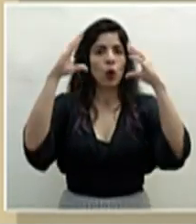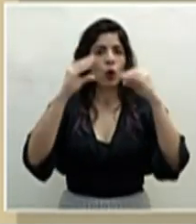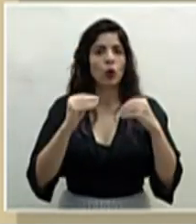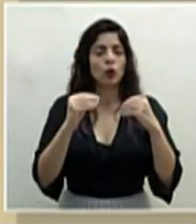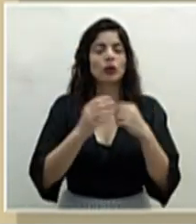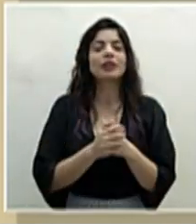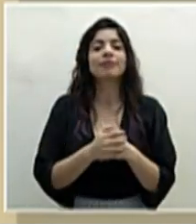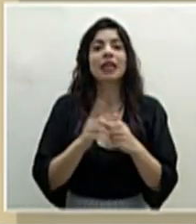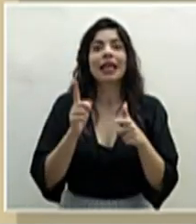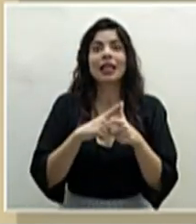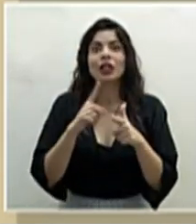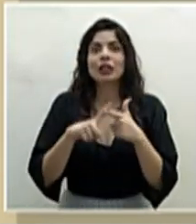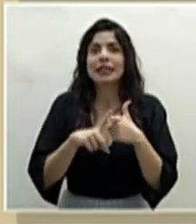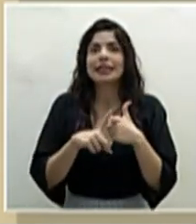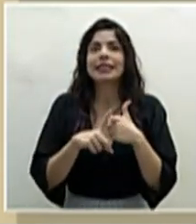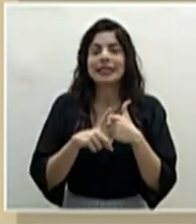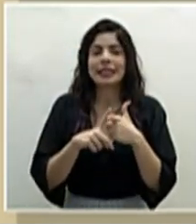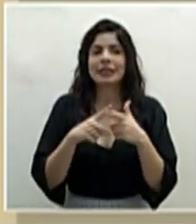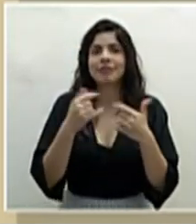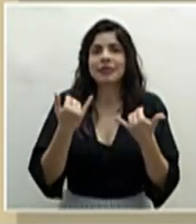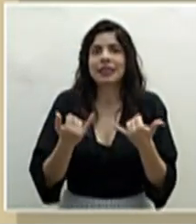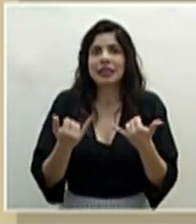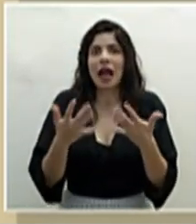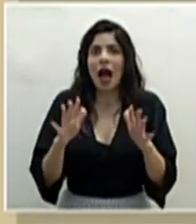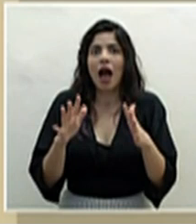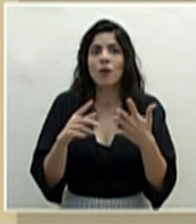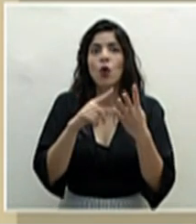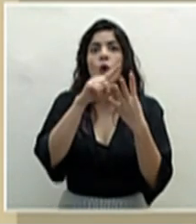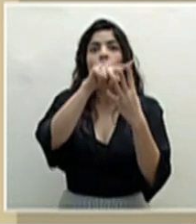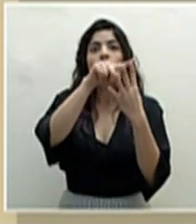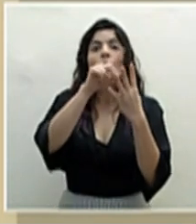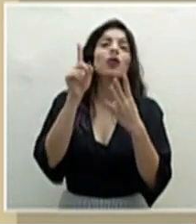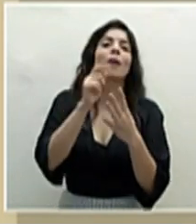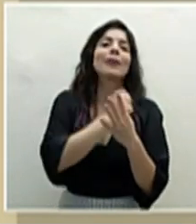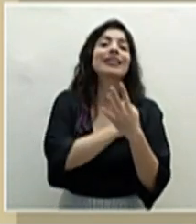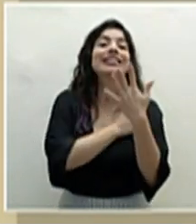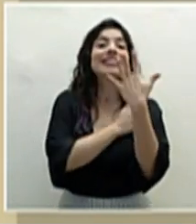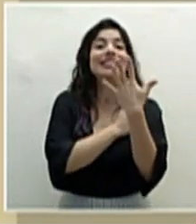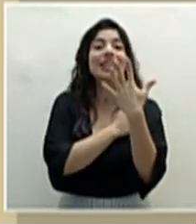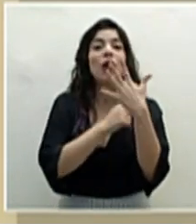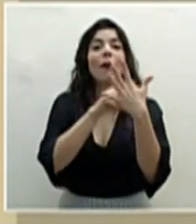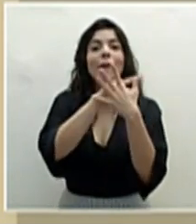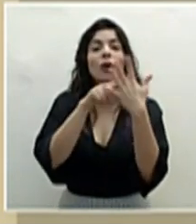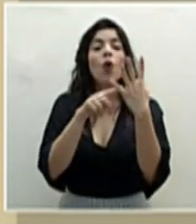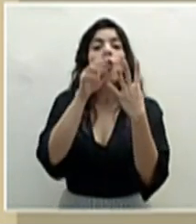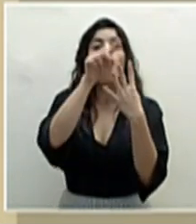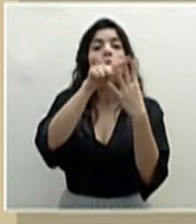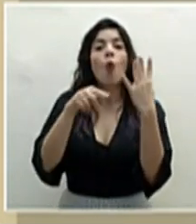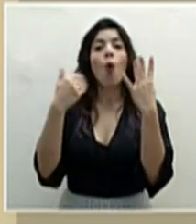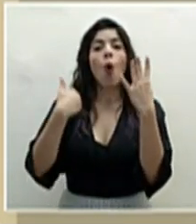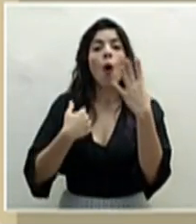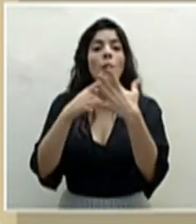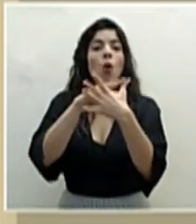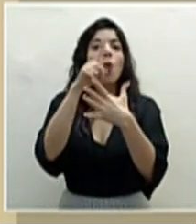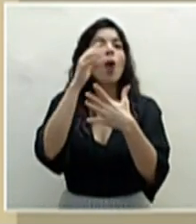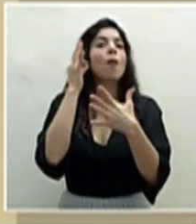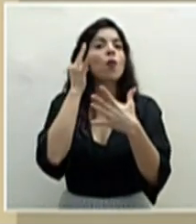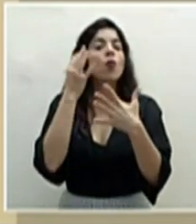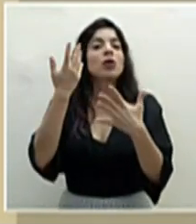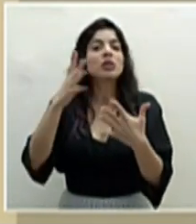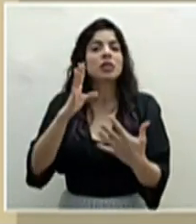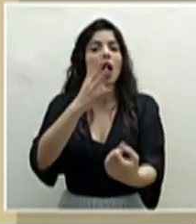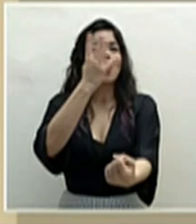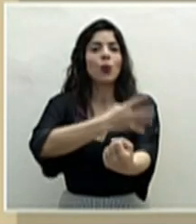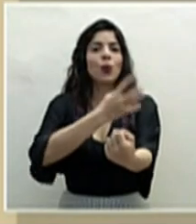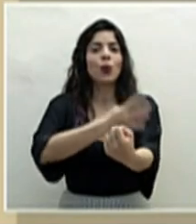Así que acumulamos ya cuatro, perdón, cinco pacientes, cuatro hombres y una mujer que han recibido